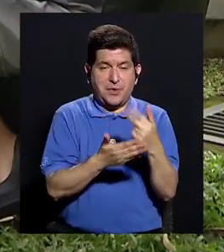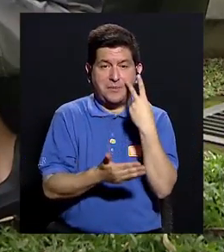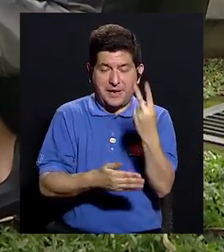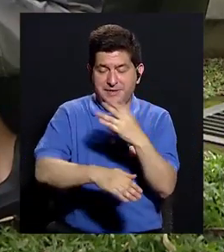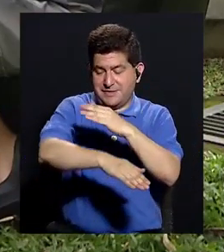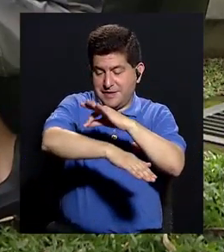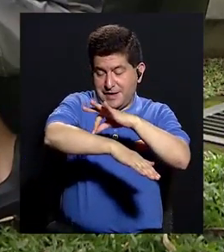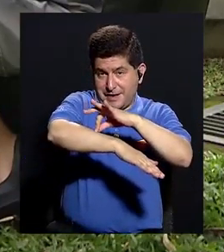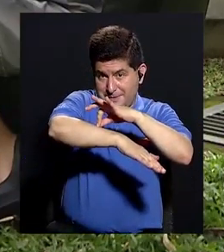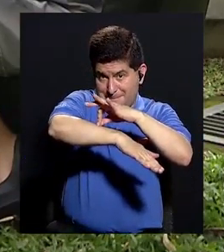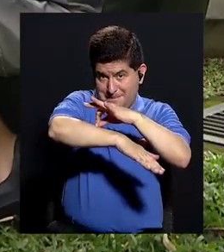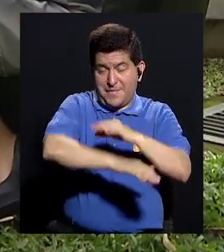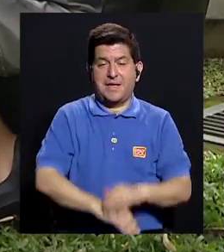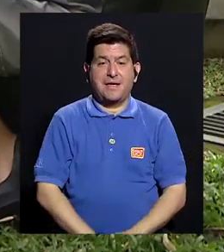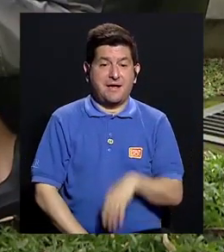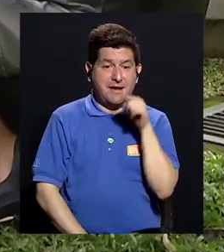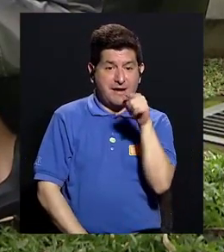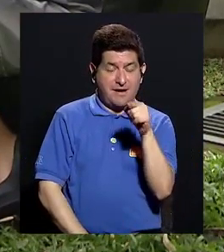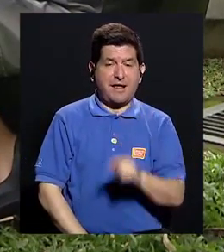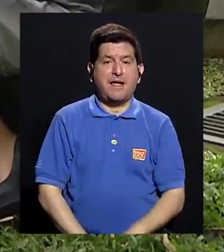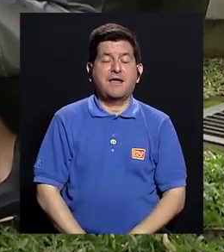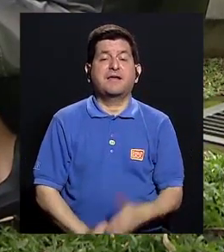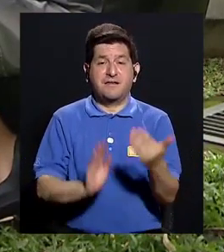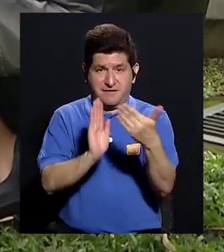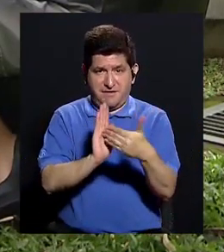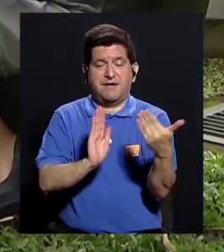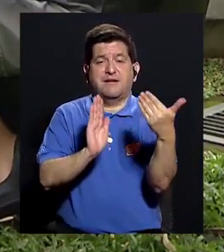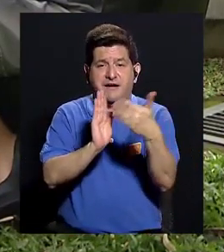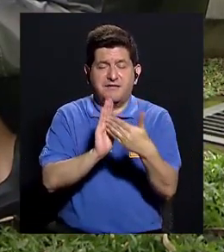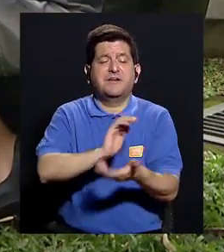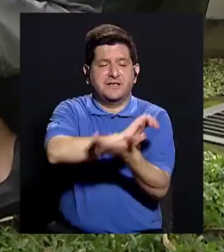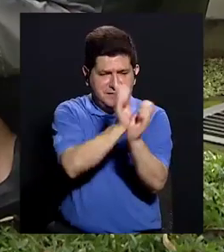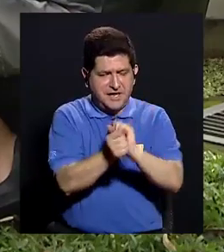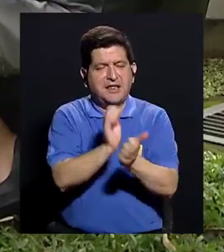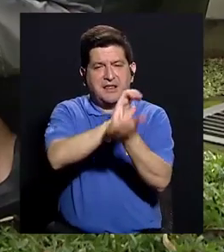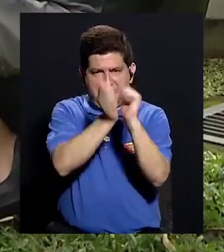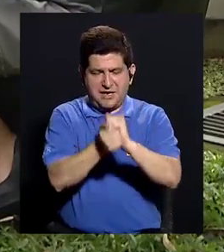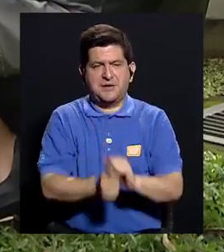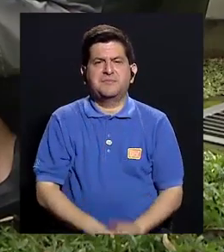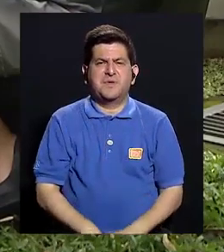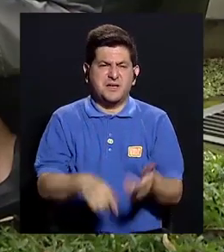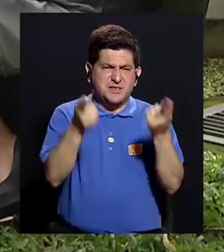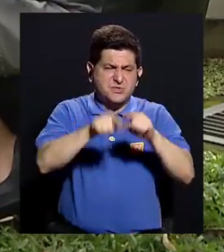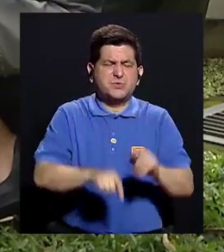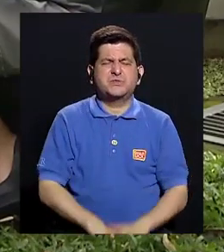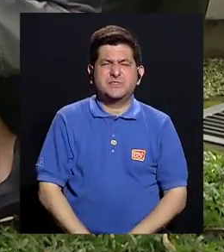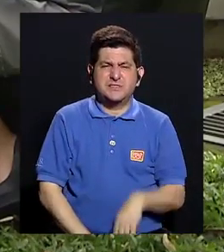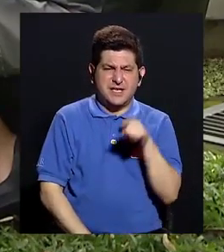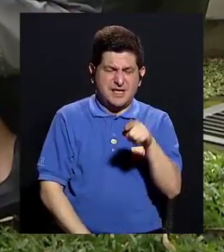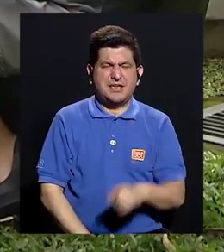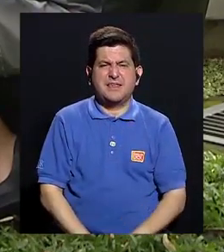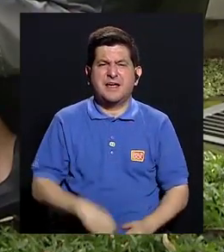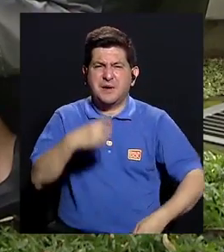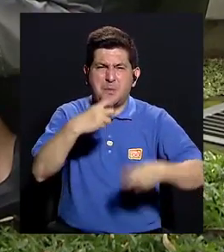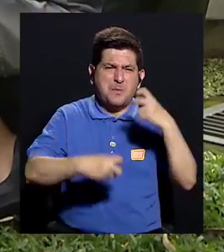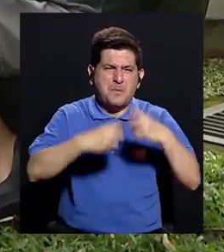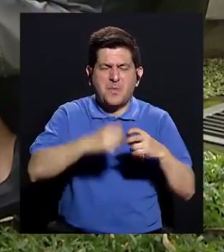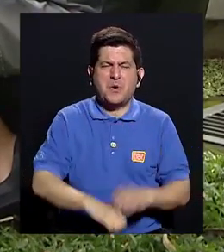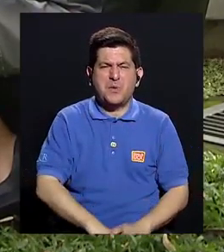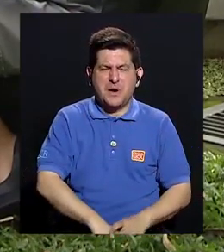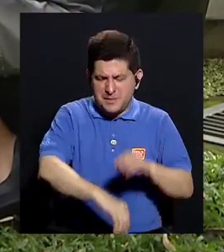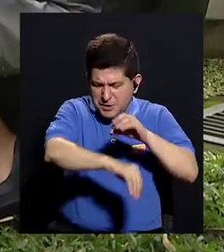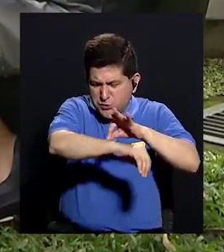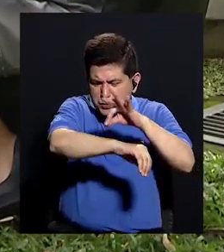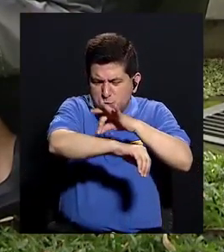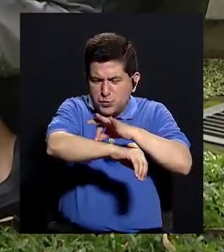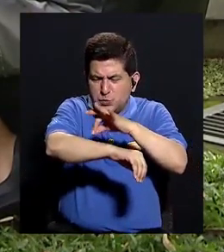lo que ustedes ven como piel, la primera capa, ella se va a ver expuesta a muchos cambios. Entonces sí van a haber muchas dermatitis, o sea, muchos problemas de